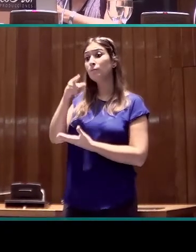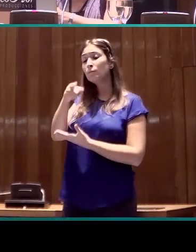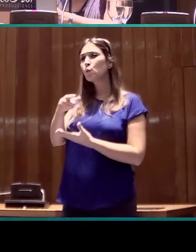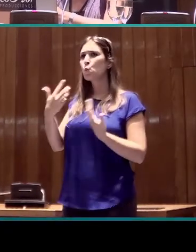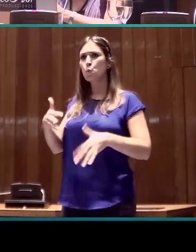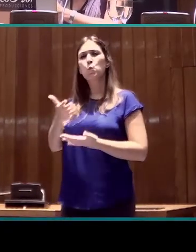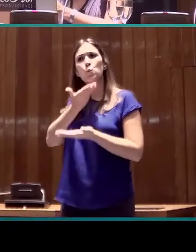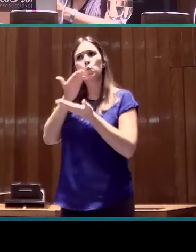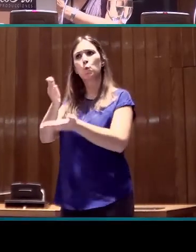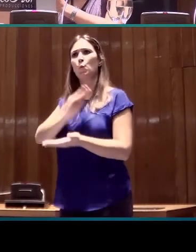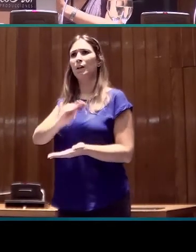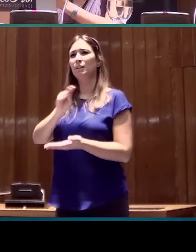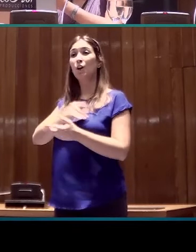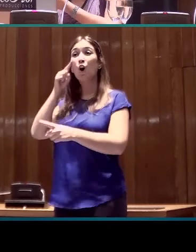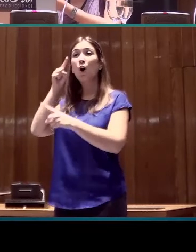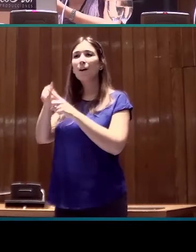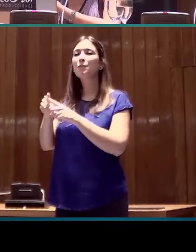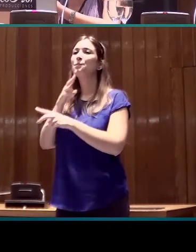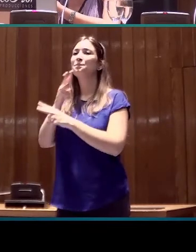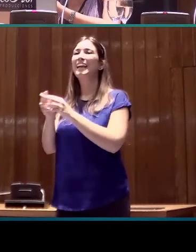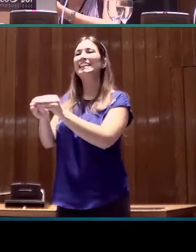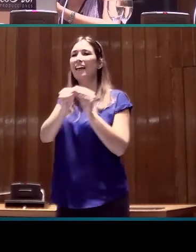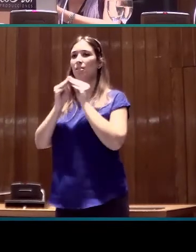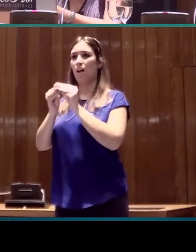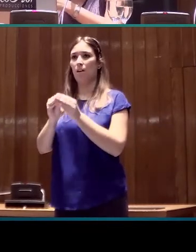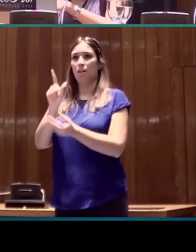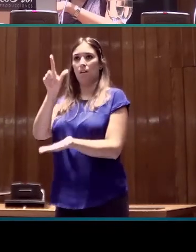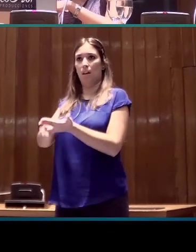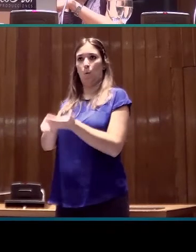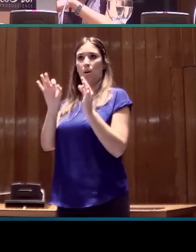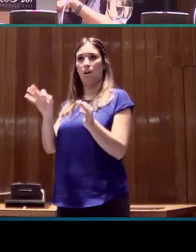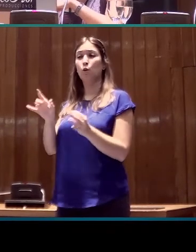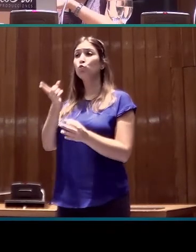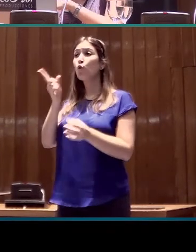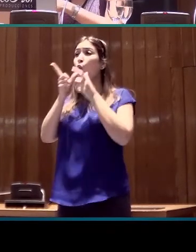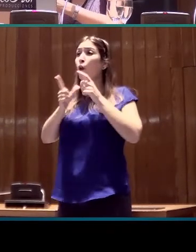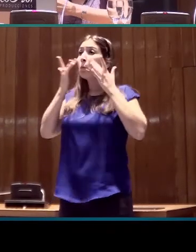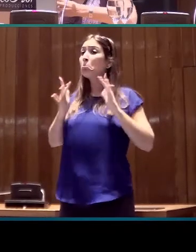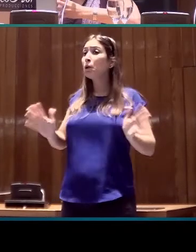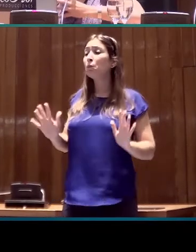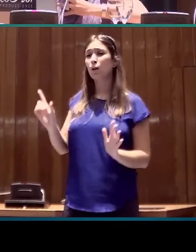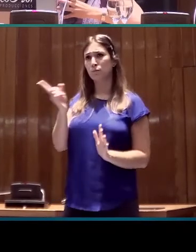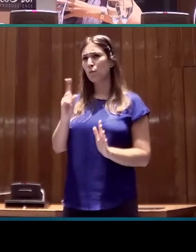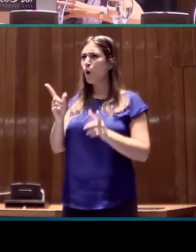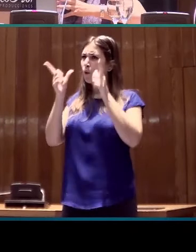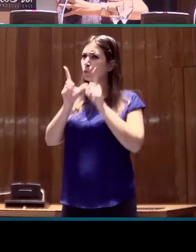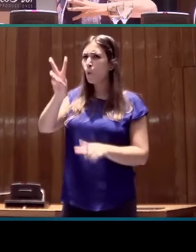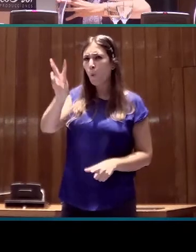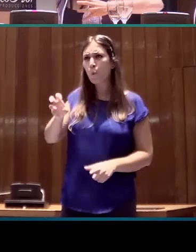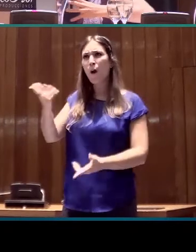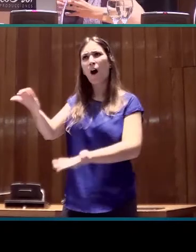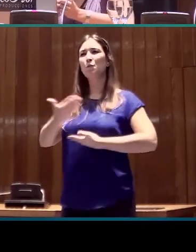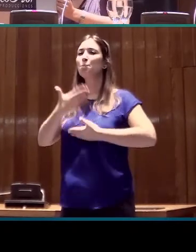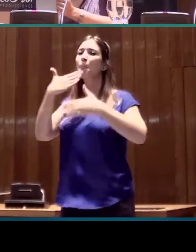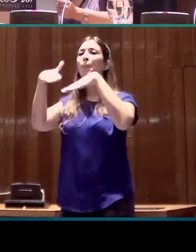muy importante para las bases para la estandarización de la lengua, no solo a nivel lingüístico, porque nos permite tener un estudio o una